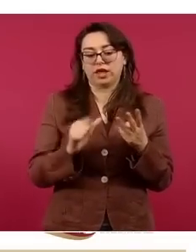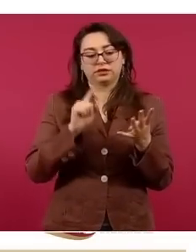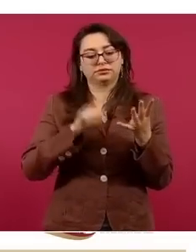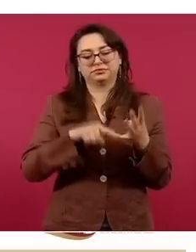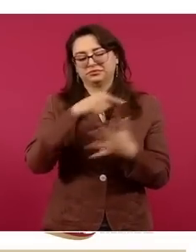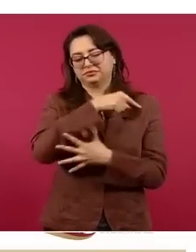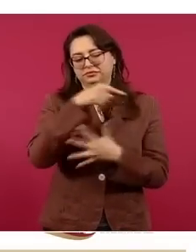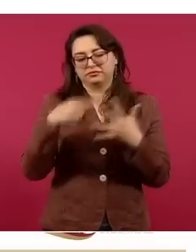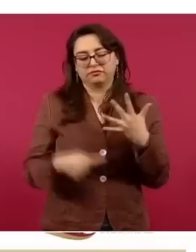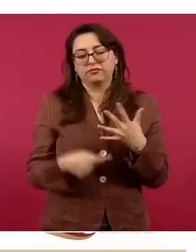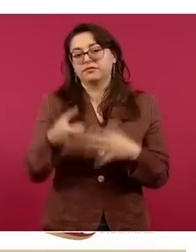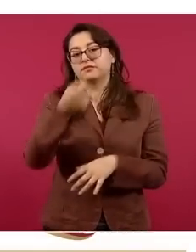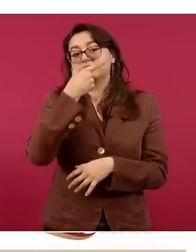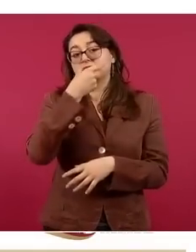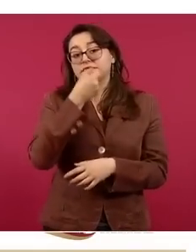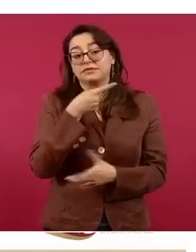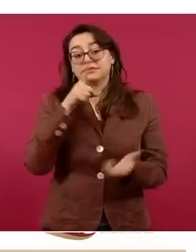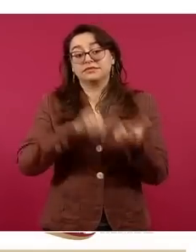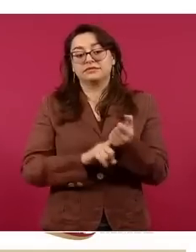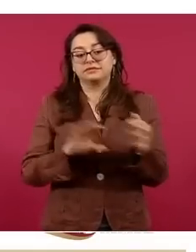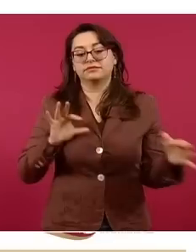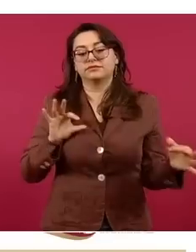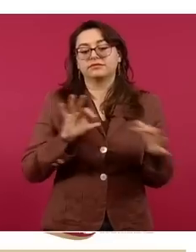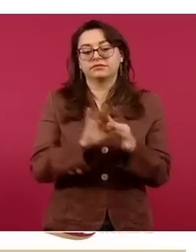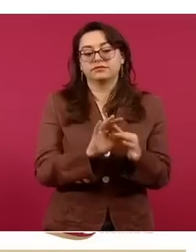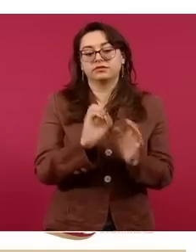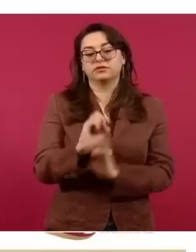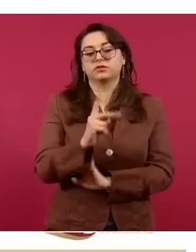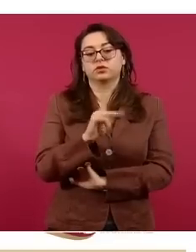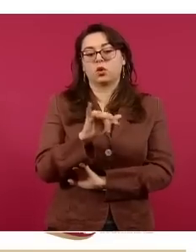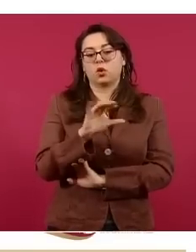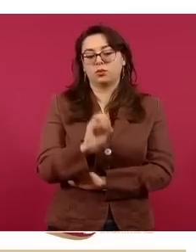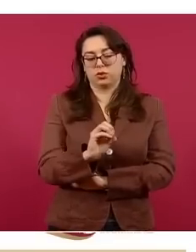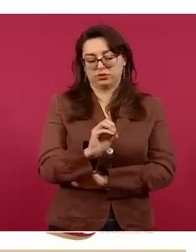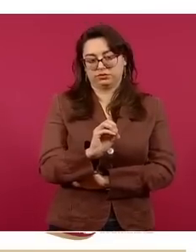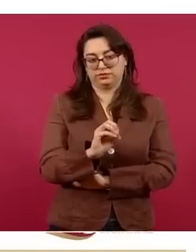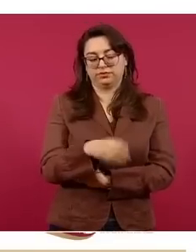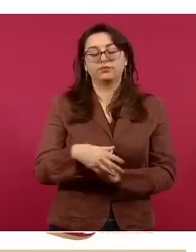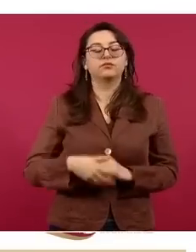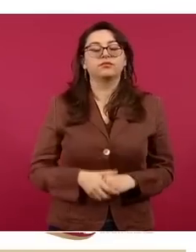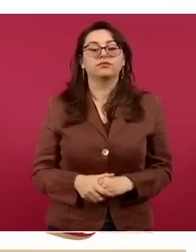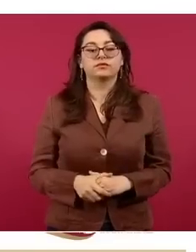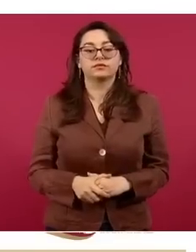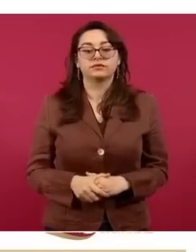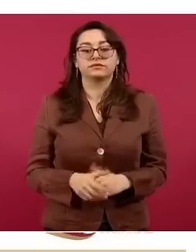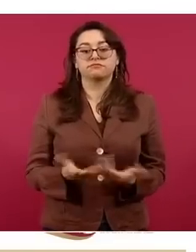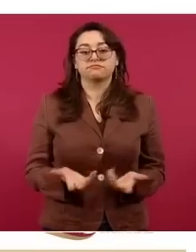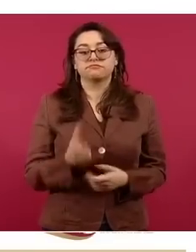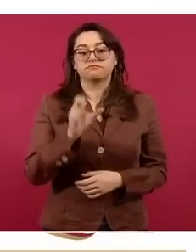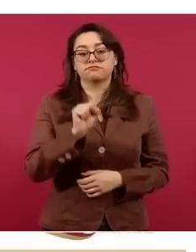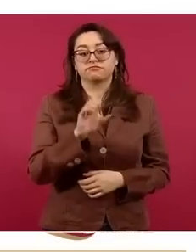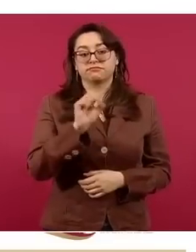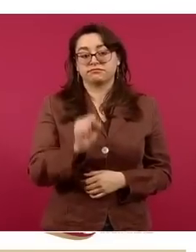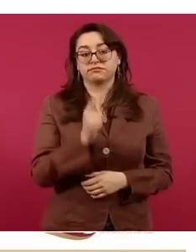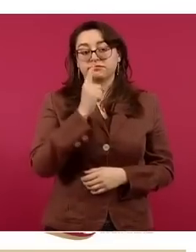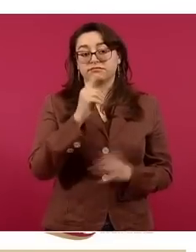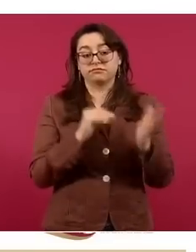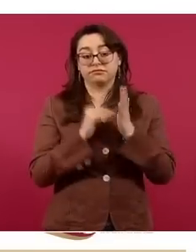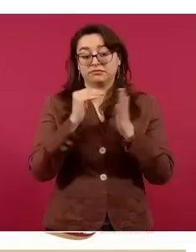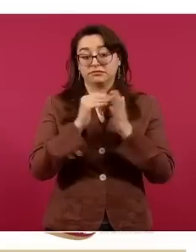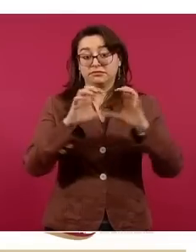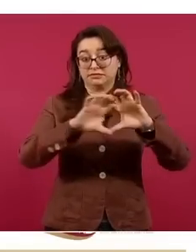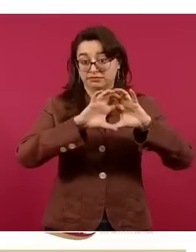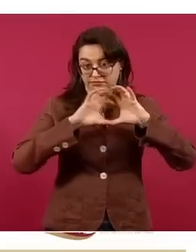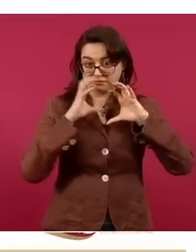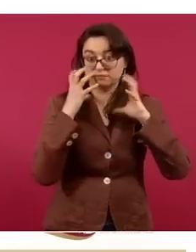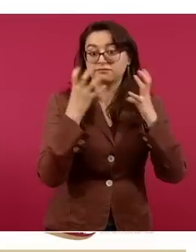medicamento o producto químico de fabricación ilegal, 61 millones en el mundo. Pero la